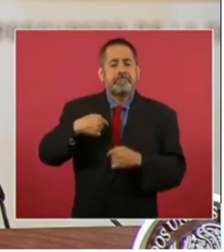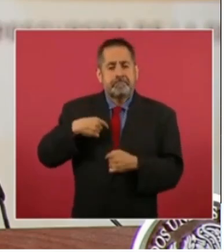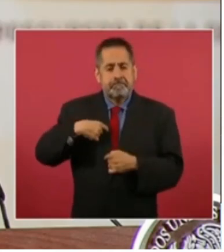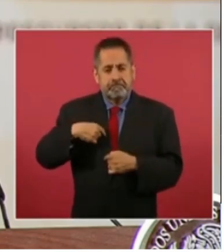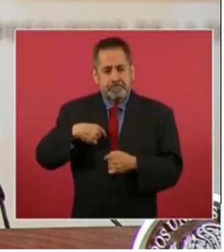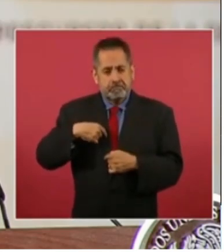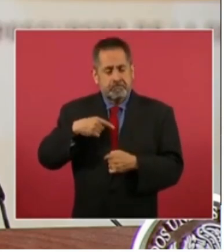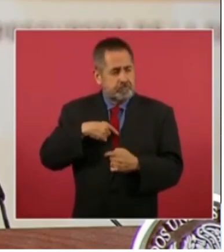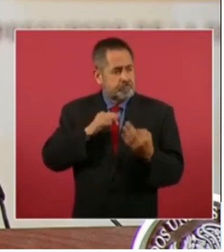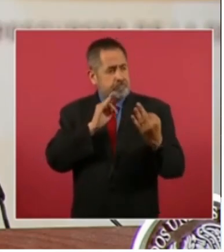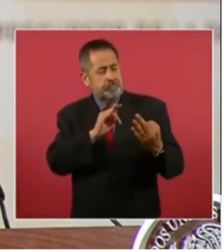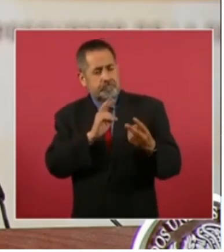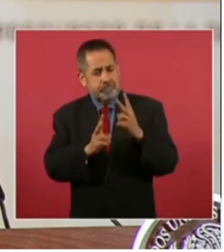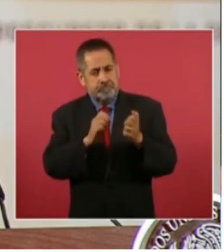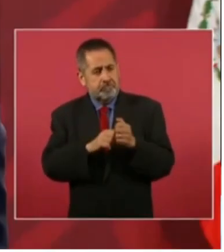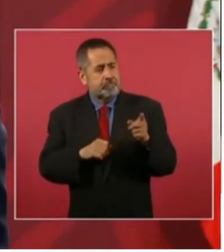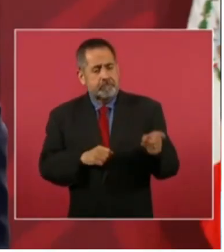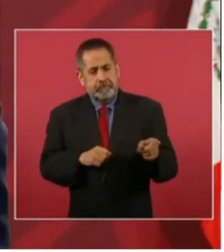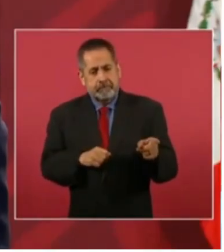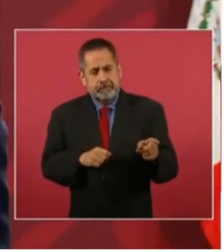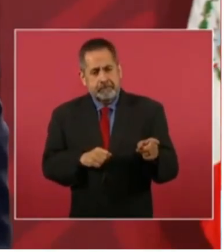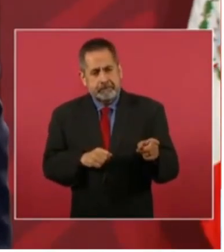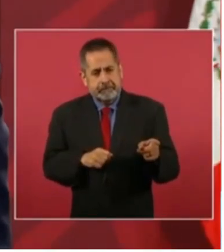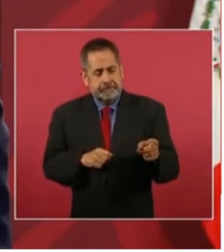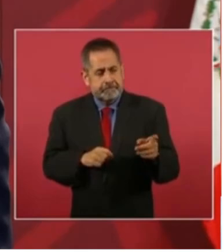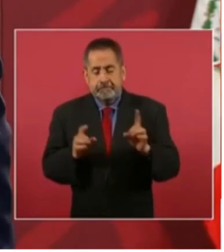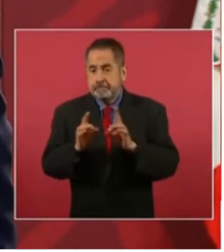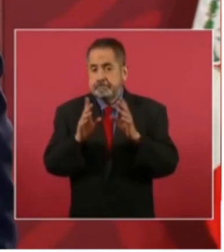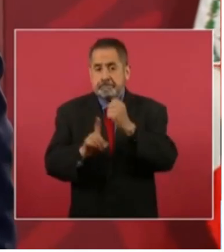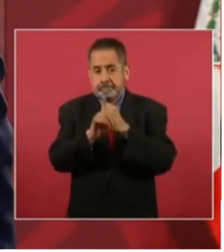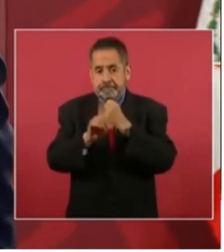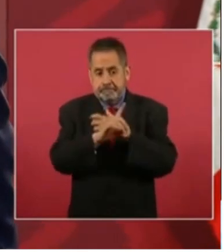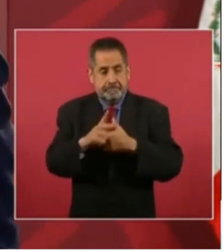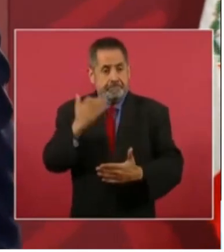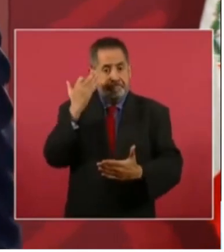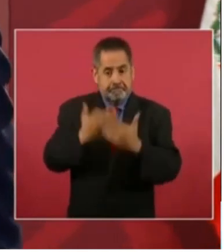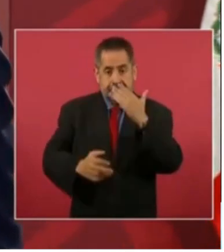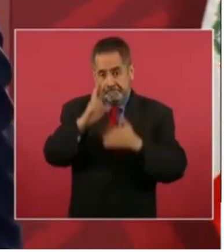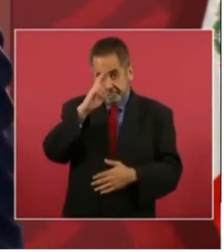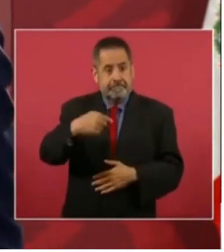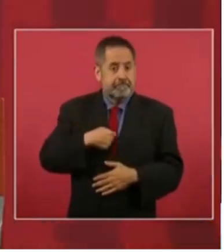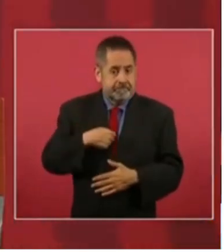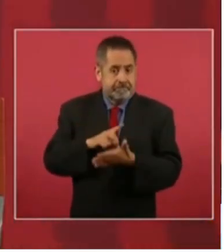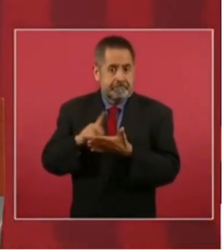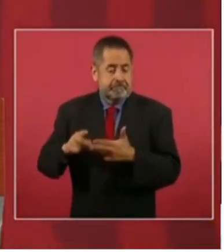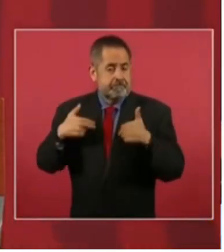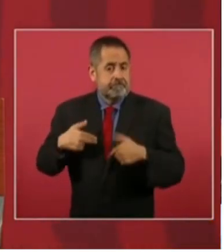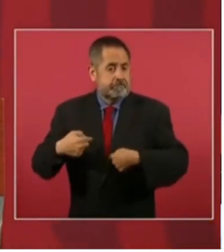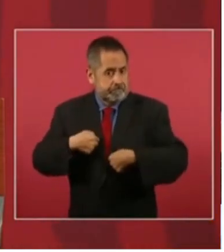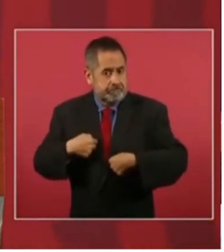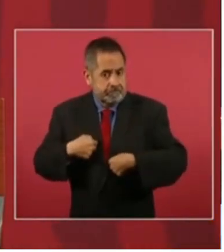enfrenté un problema de violación de derechos